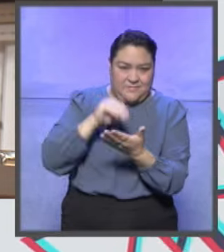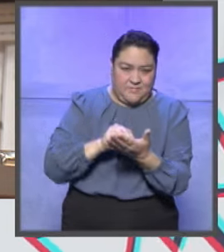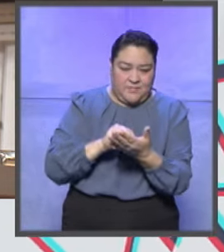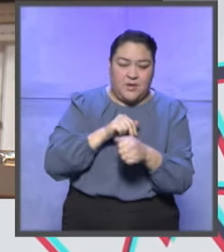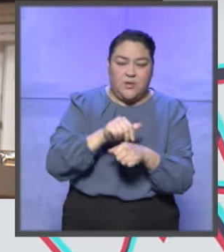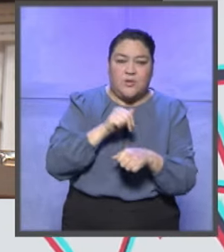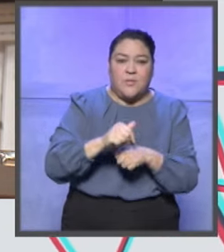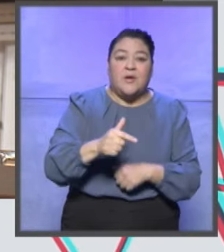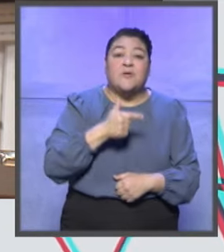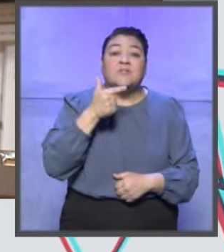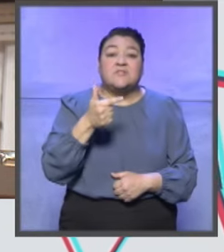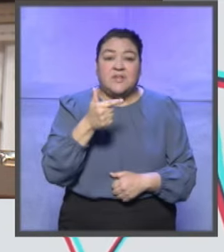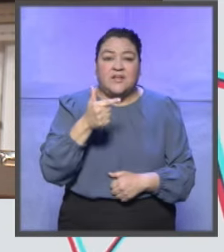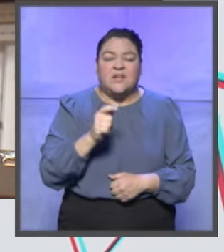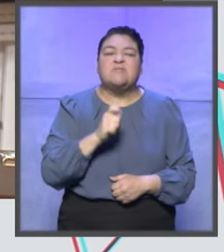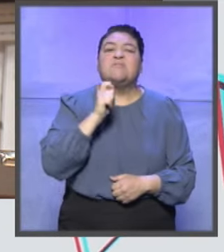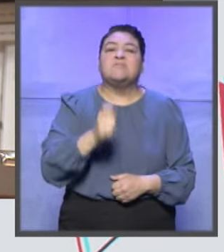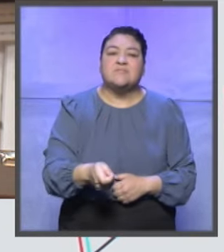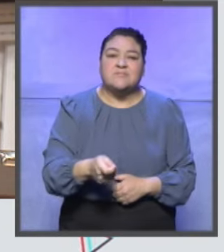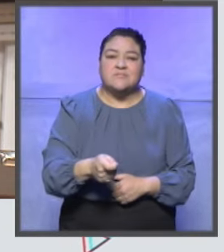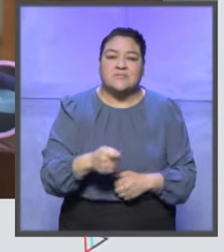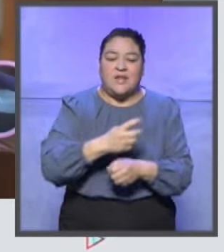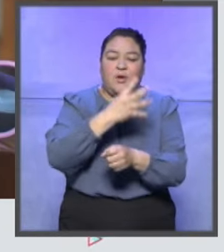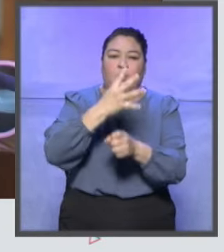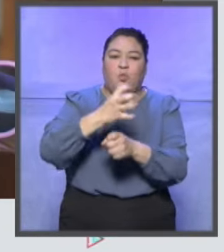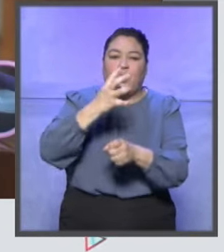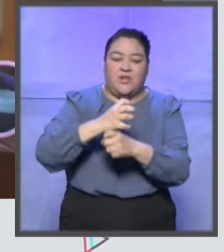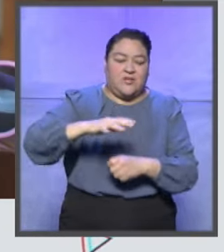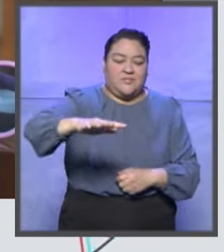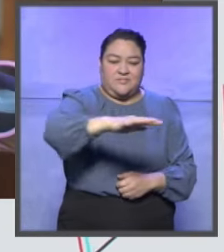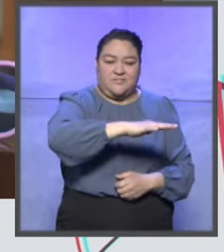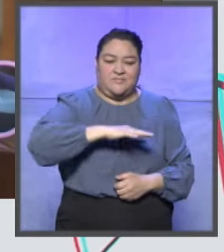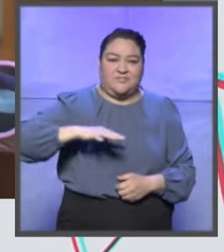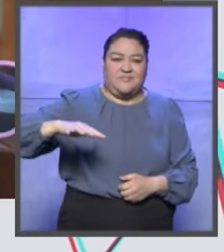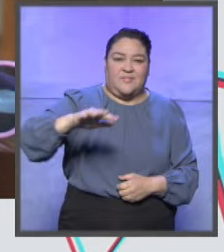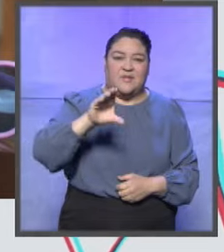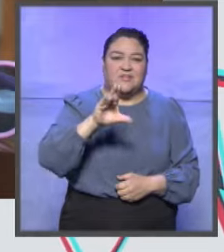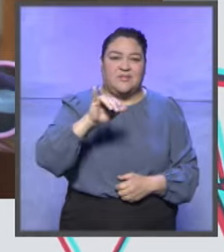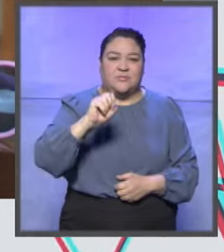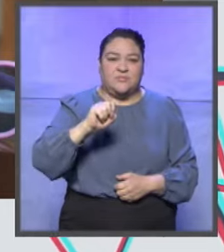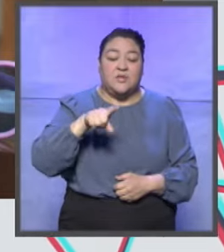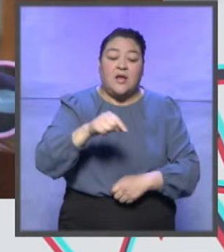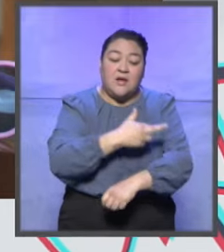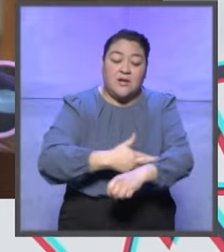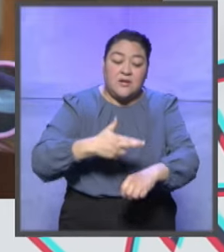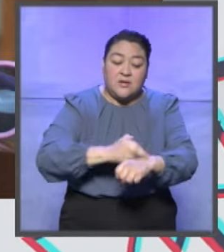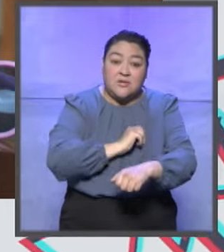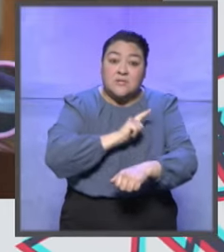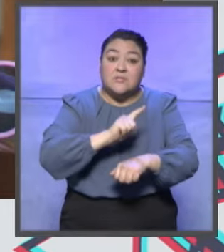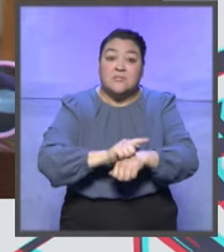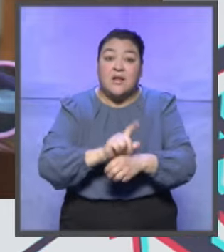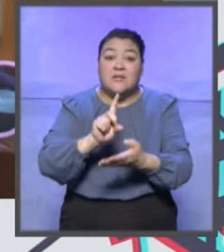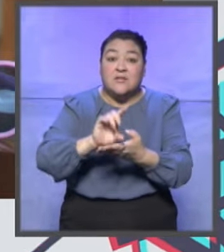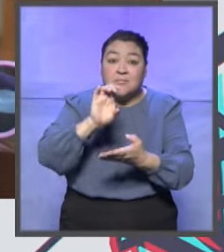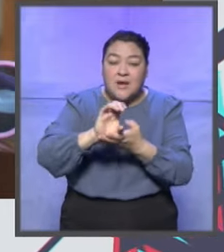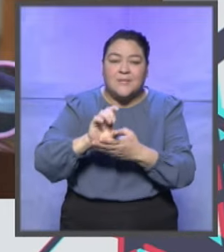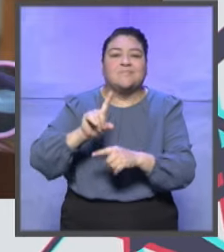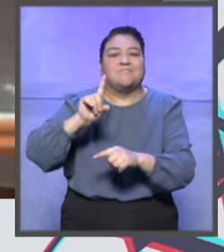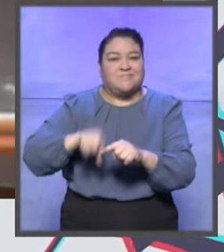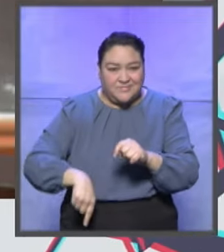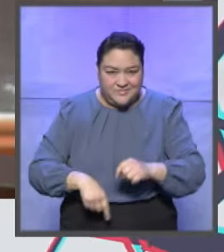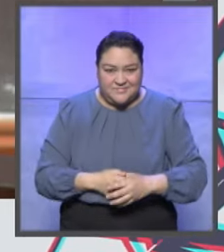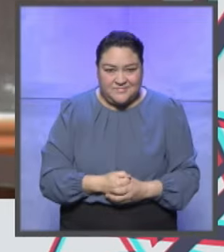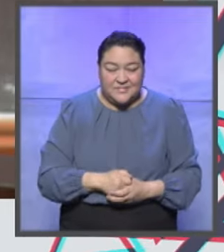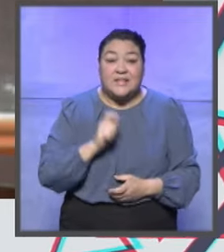proporcional en el lugar 7 de su lista, correspondiente a la cuarta circunscripción plurinominal bajo la acción afirmativa de personas